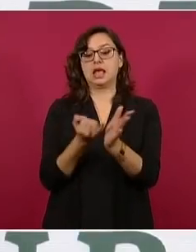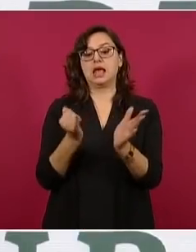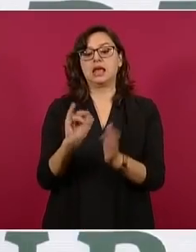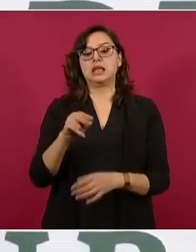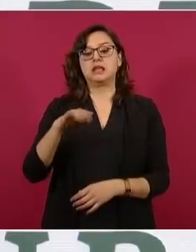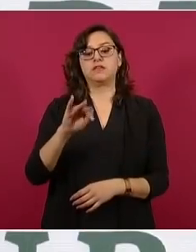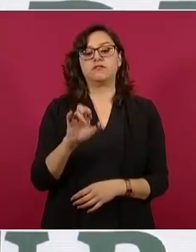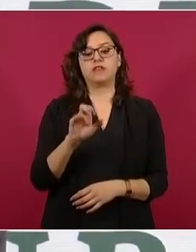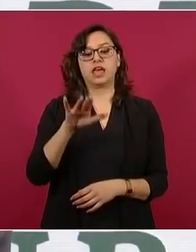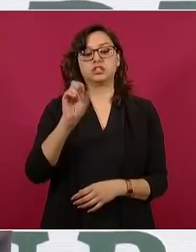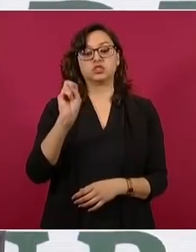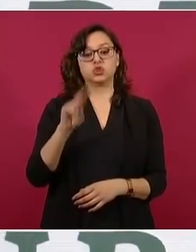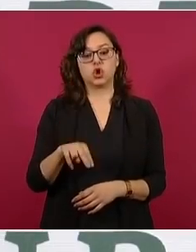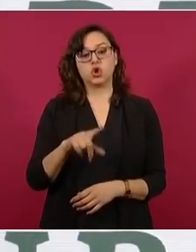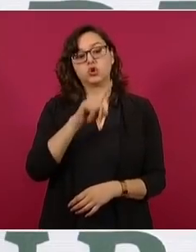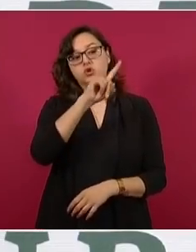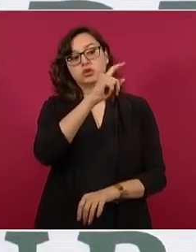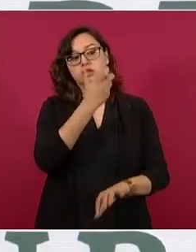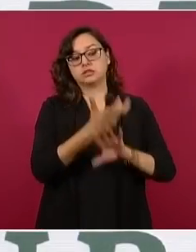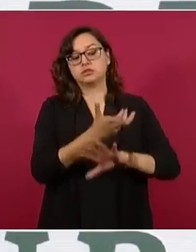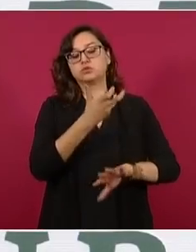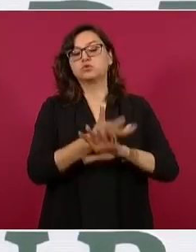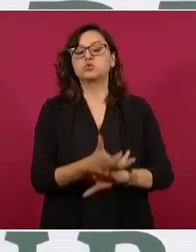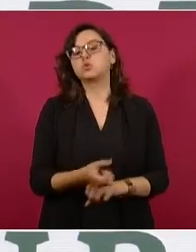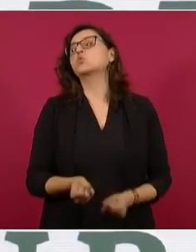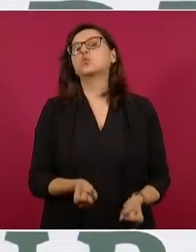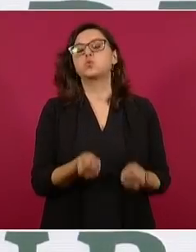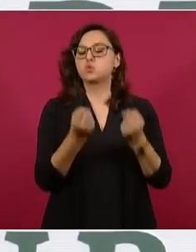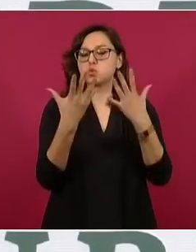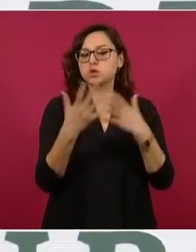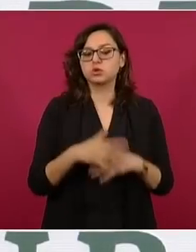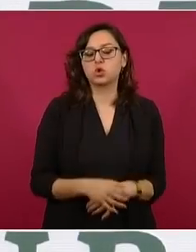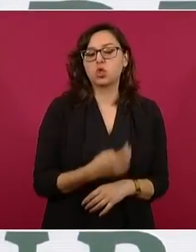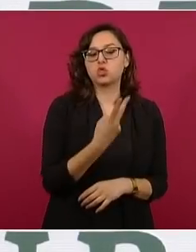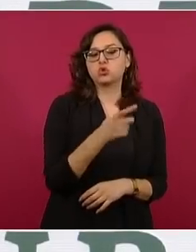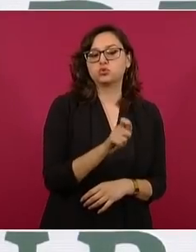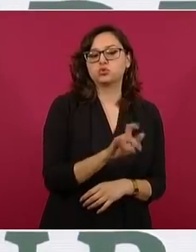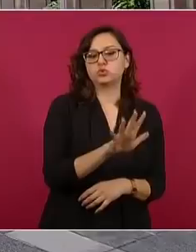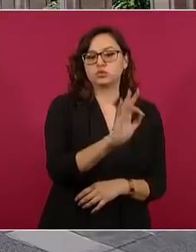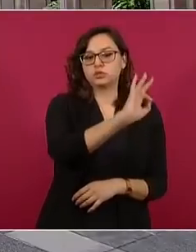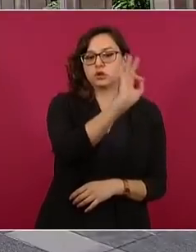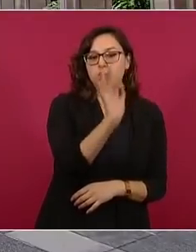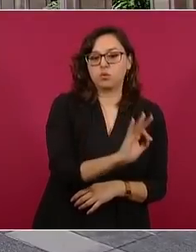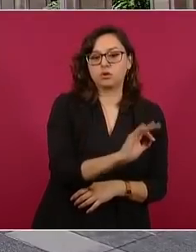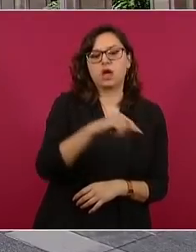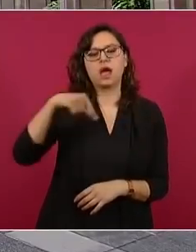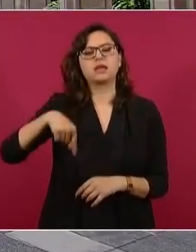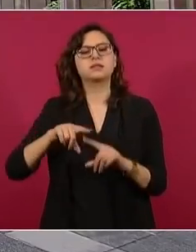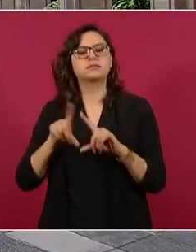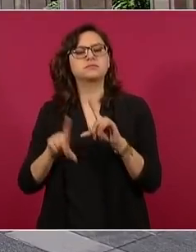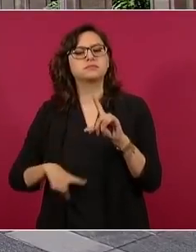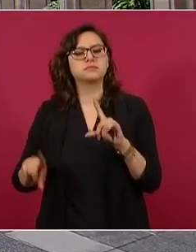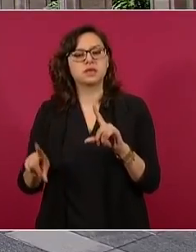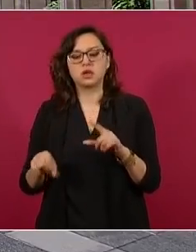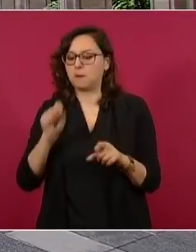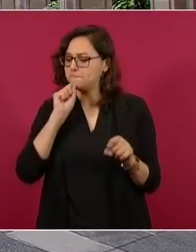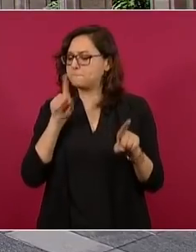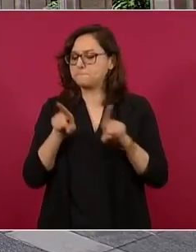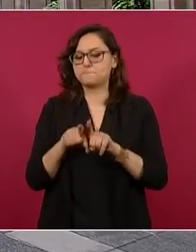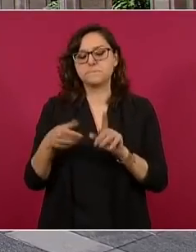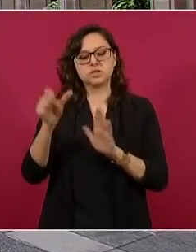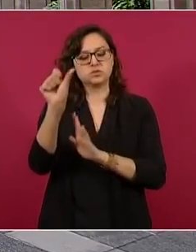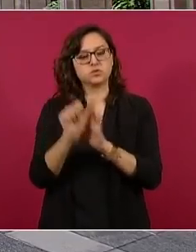alcanzó el 2.5 por ciento y en nuestro país en el mismo mes